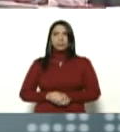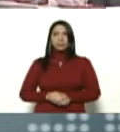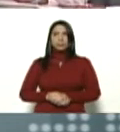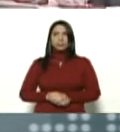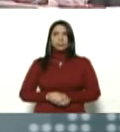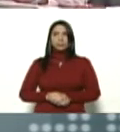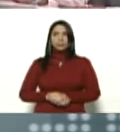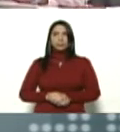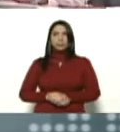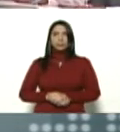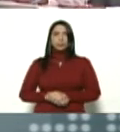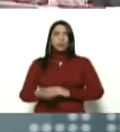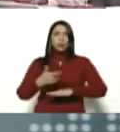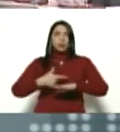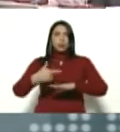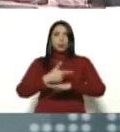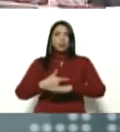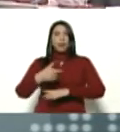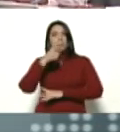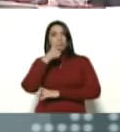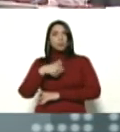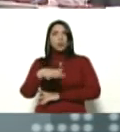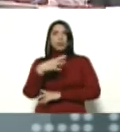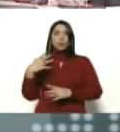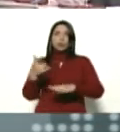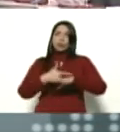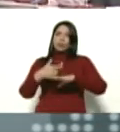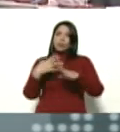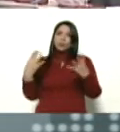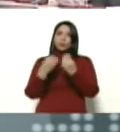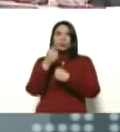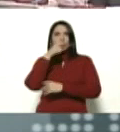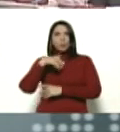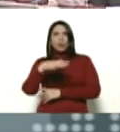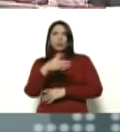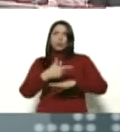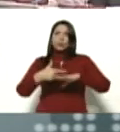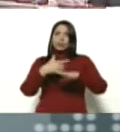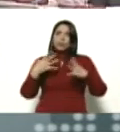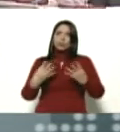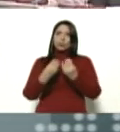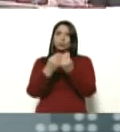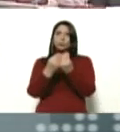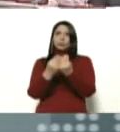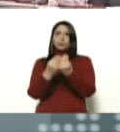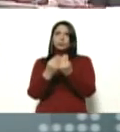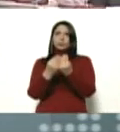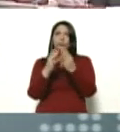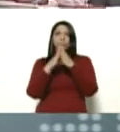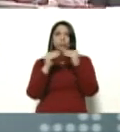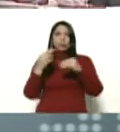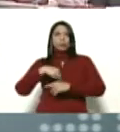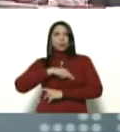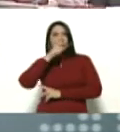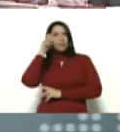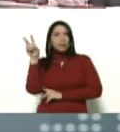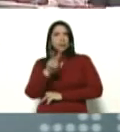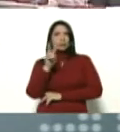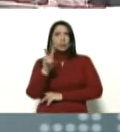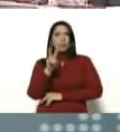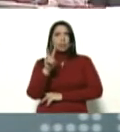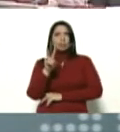a gobernar por el pueblo a gobernar junto al pueblo a gobernar unido toda nuestra Venezuela unida